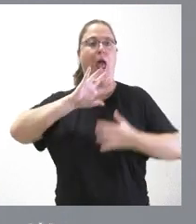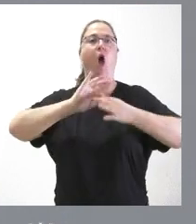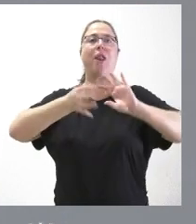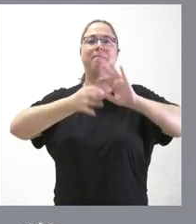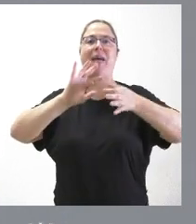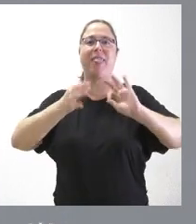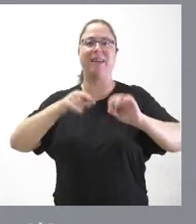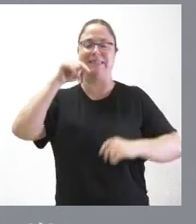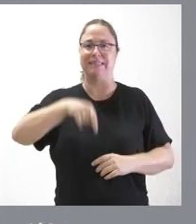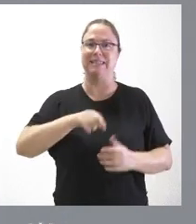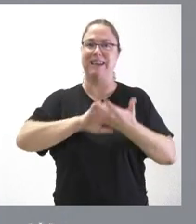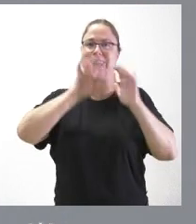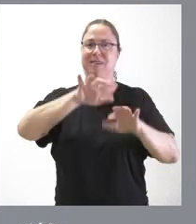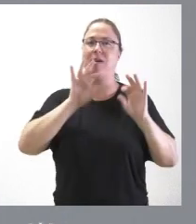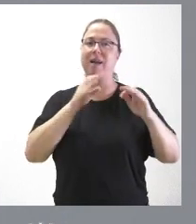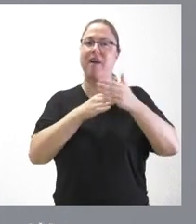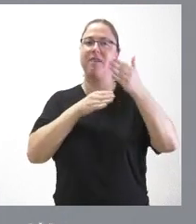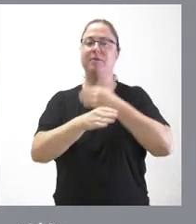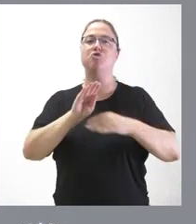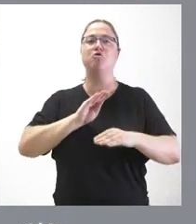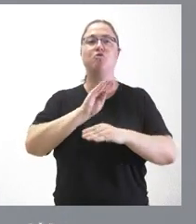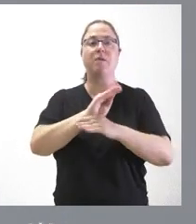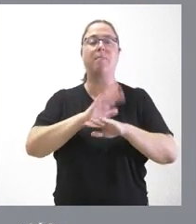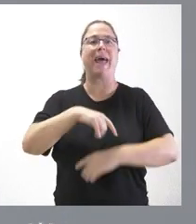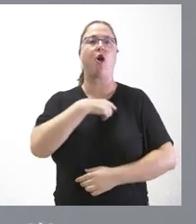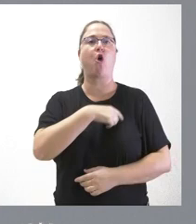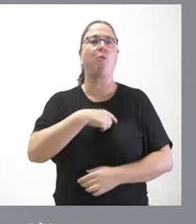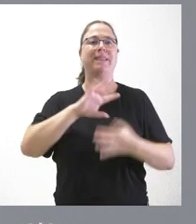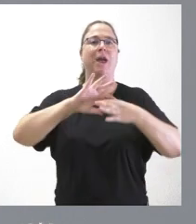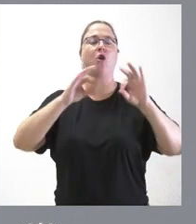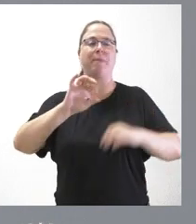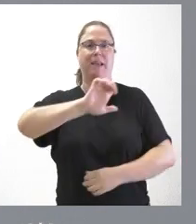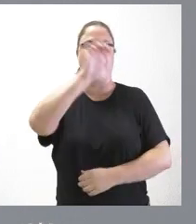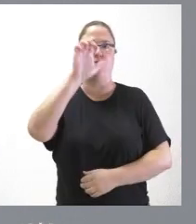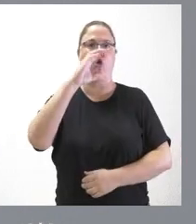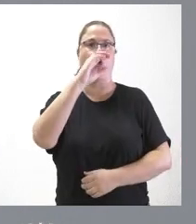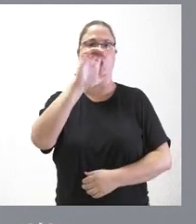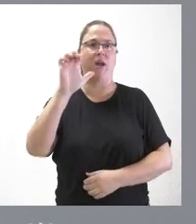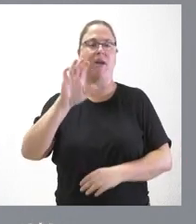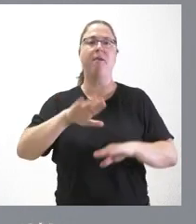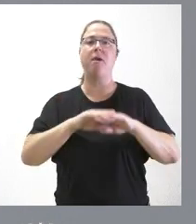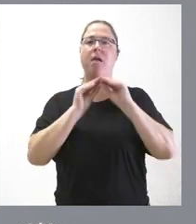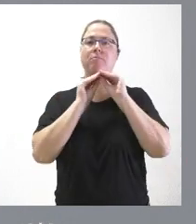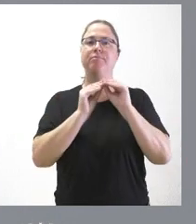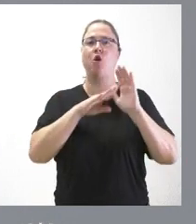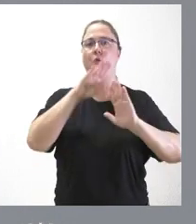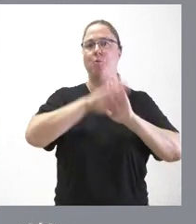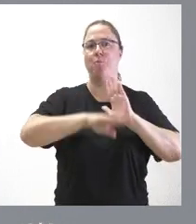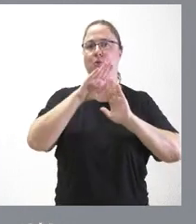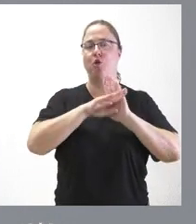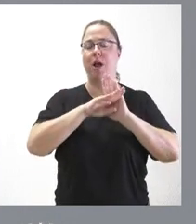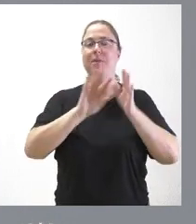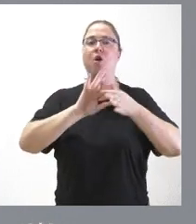mediante una subvención al Comité Olímpico Español COE para la realización de los programas todos